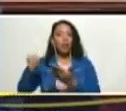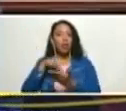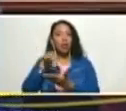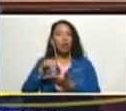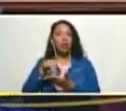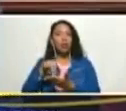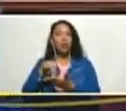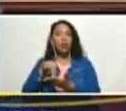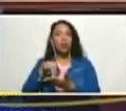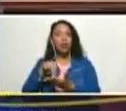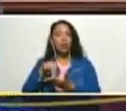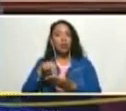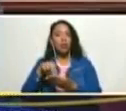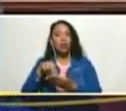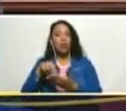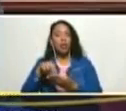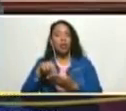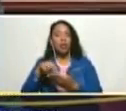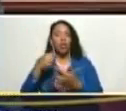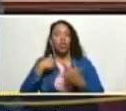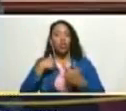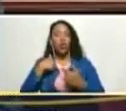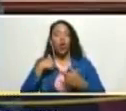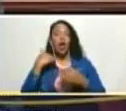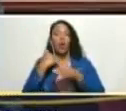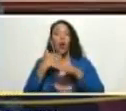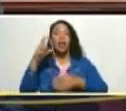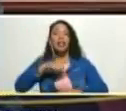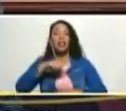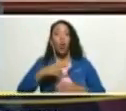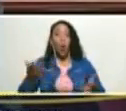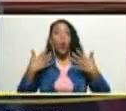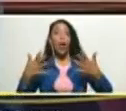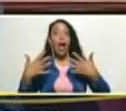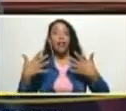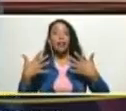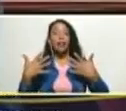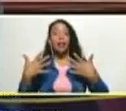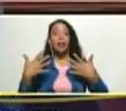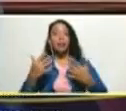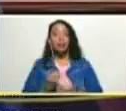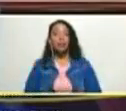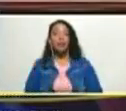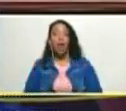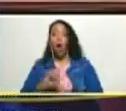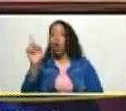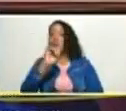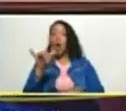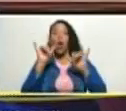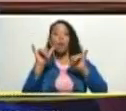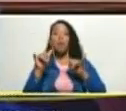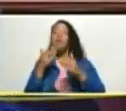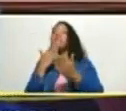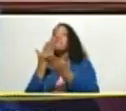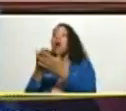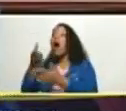a uno se le hace como más urgente diputado no es lo mismo pedir agua